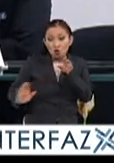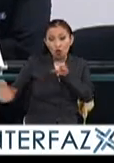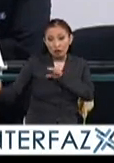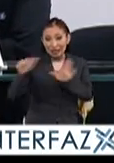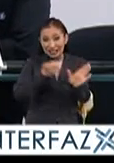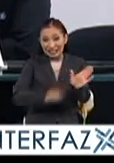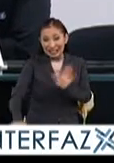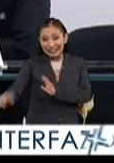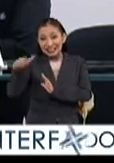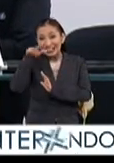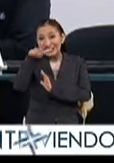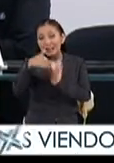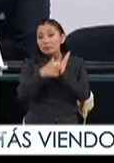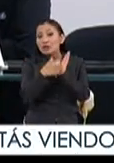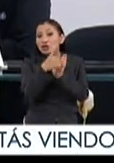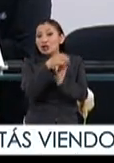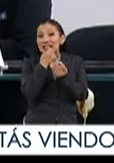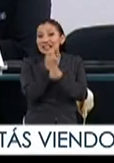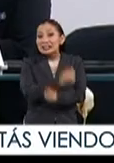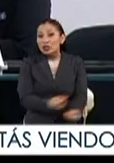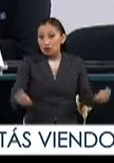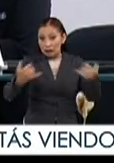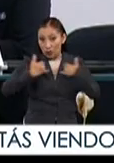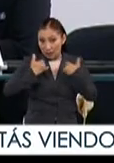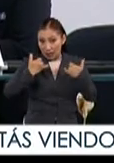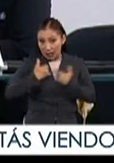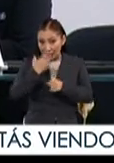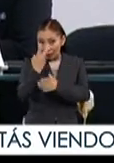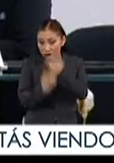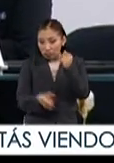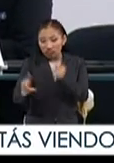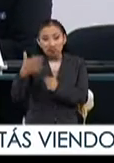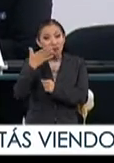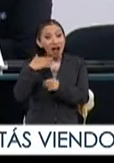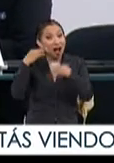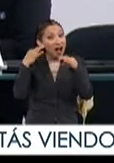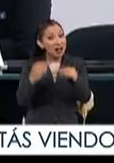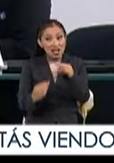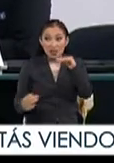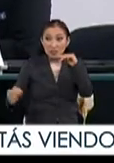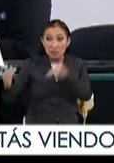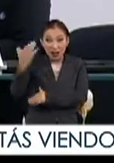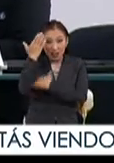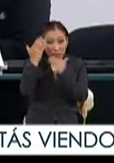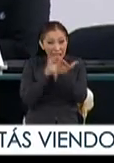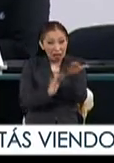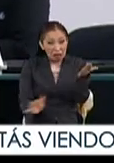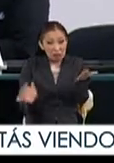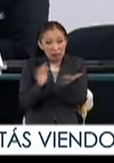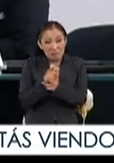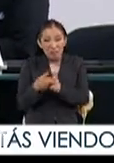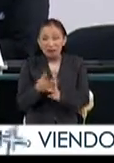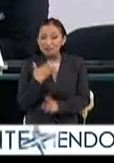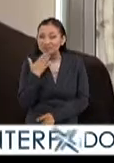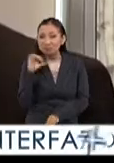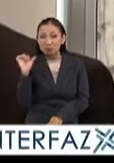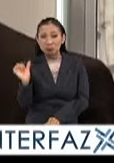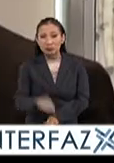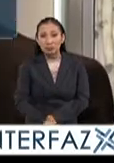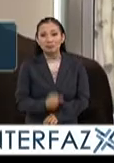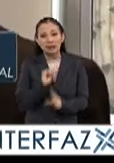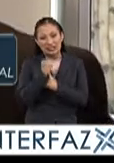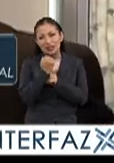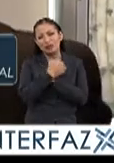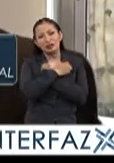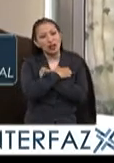617 millones de niños y adolescentes carecen de un nivel mínimo de lectura y matemáticas. La